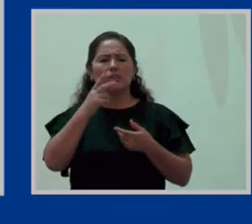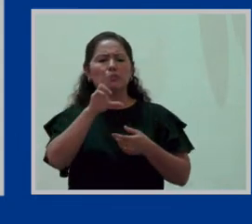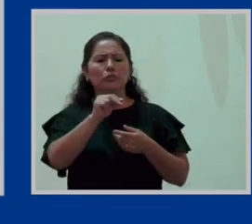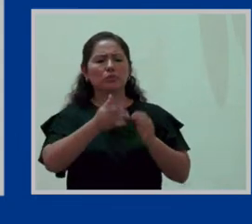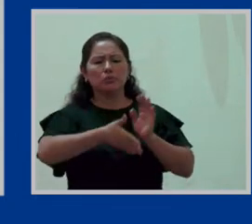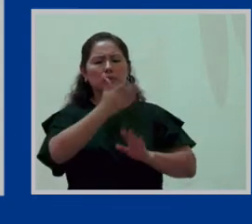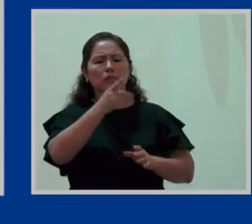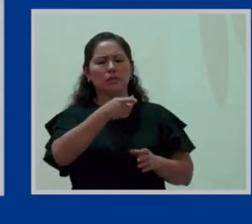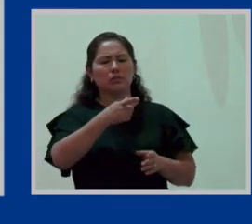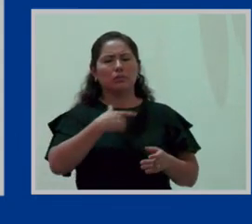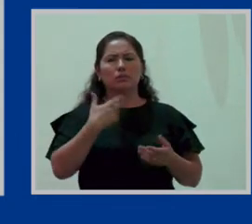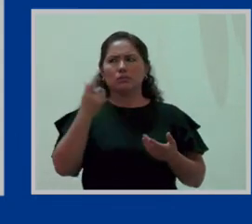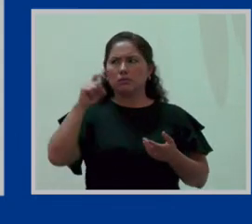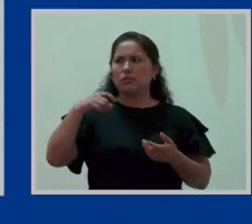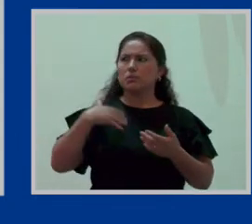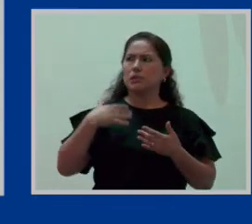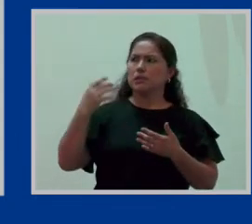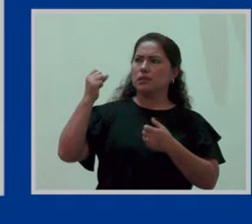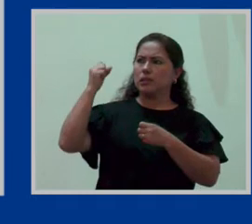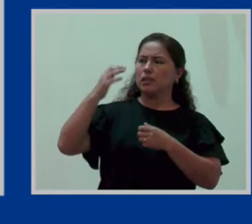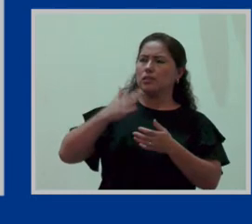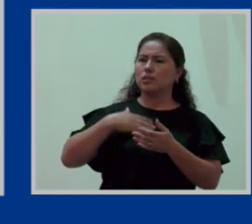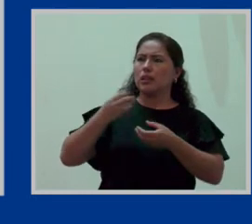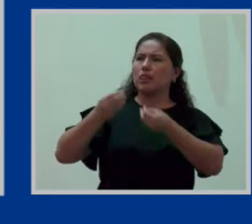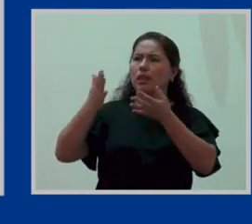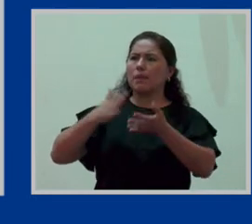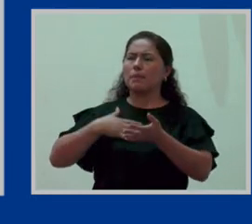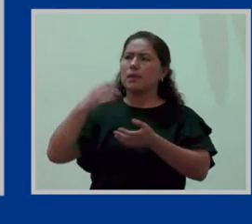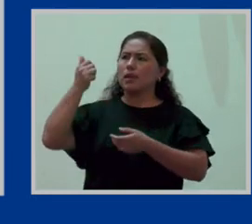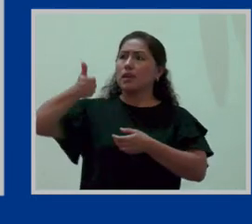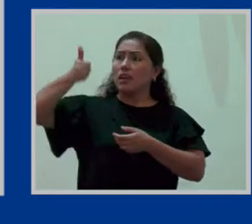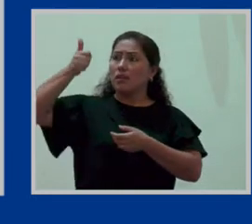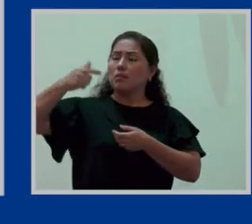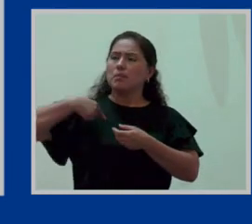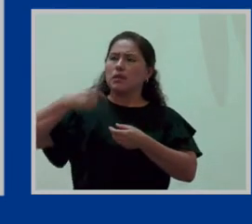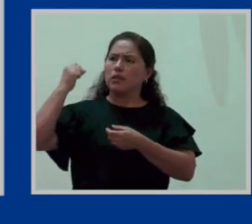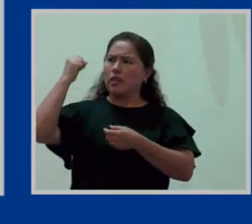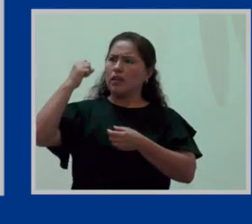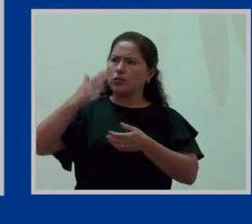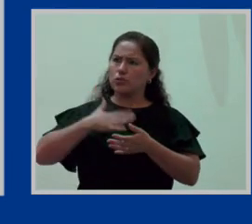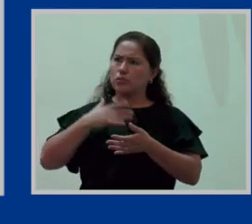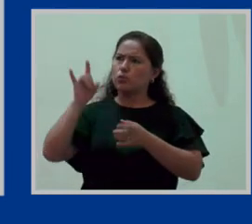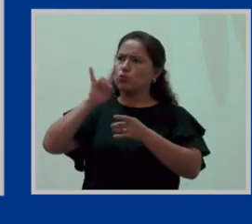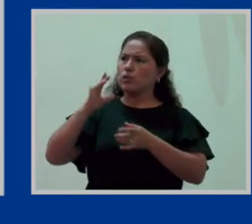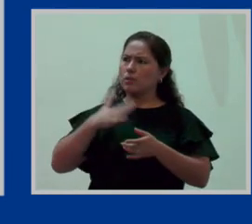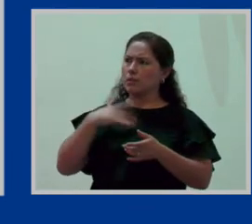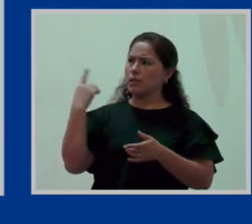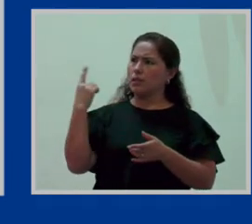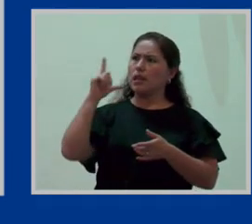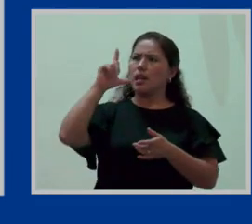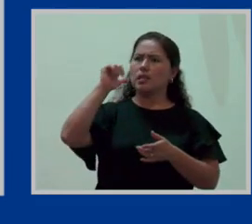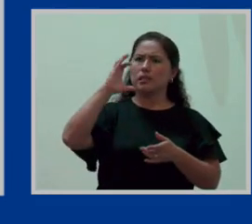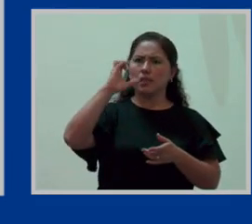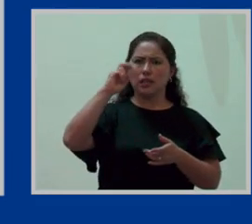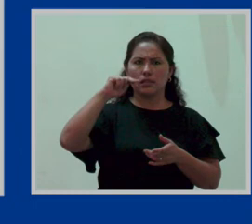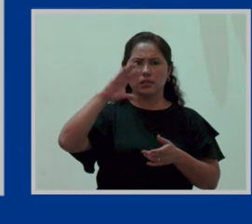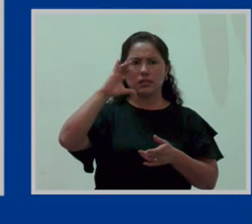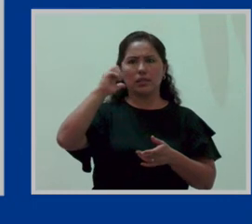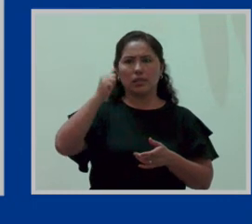La sola acreditación que yo le dé a mi empleador me da el derecho de usar esta licencia. ¿Bien?